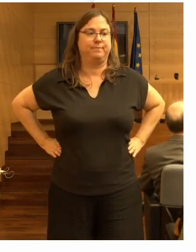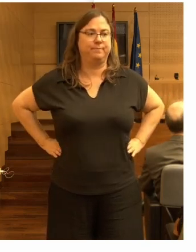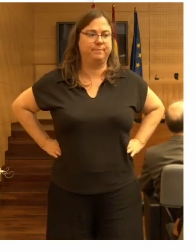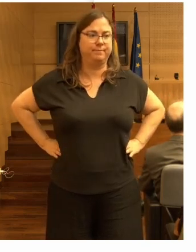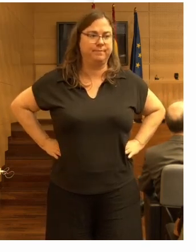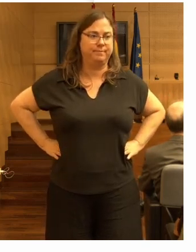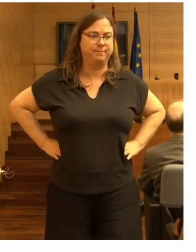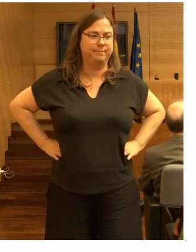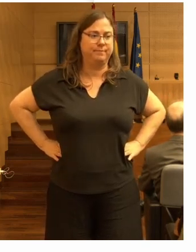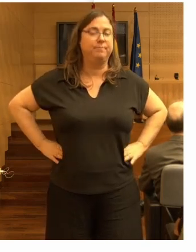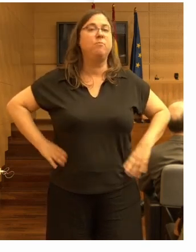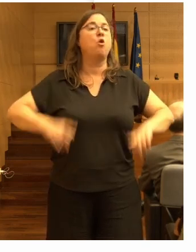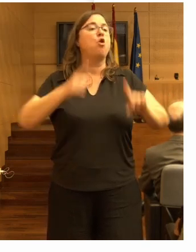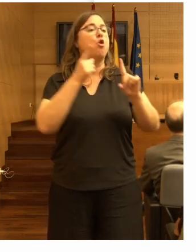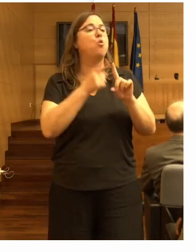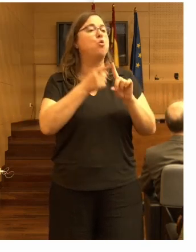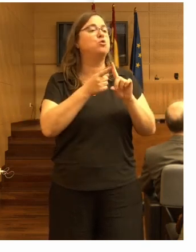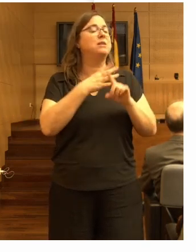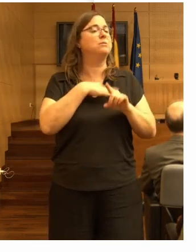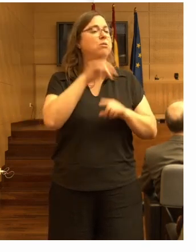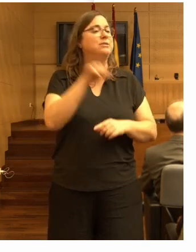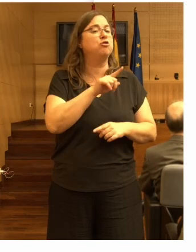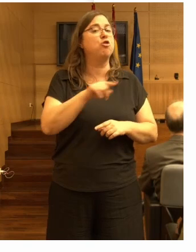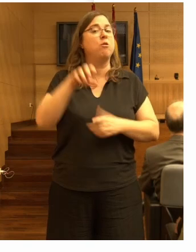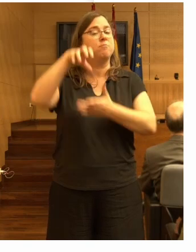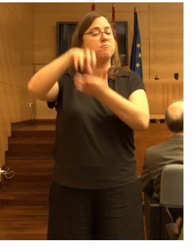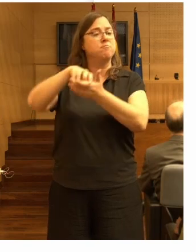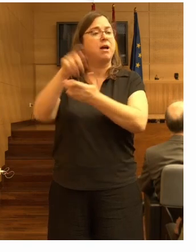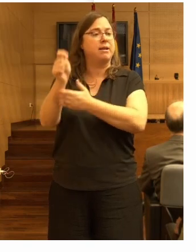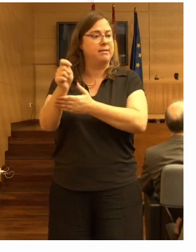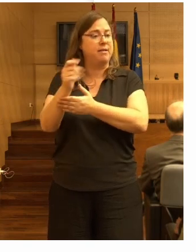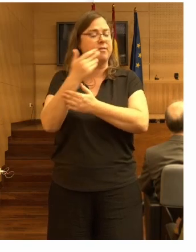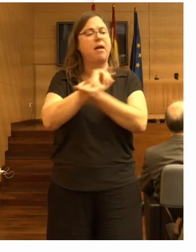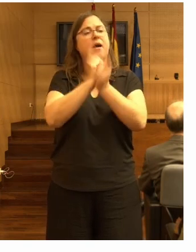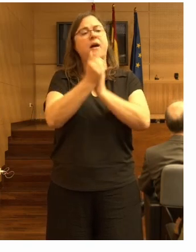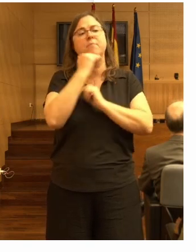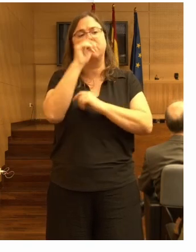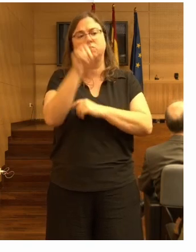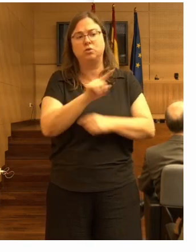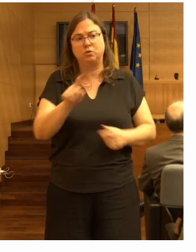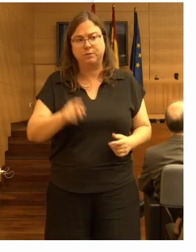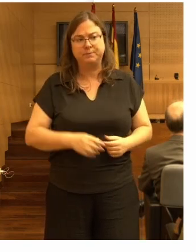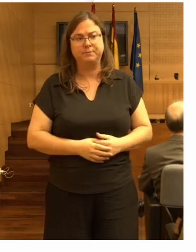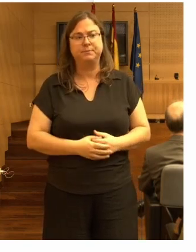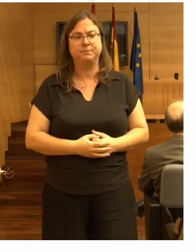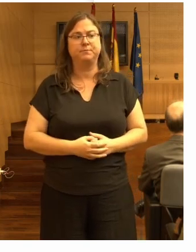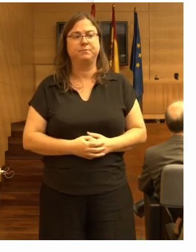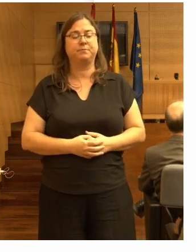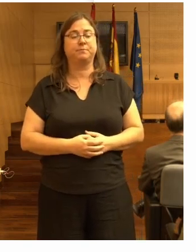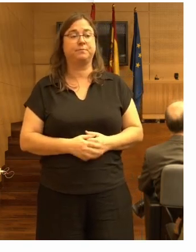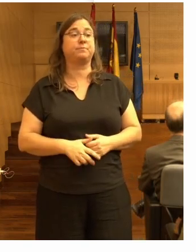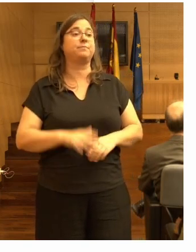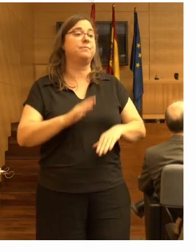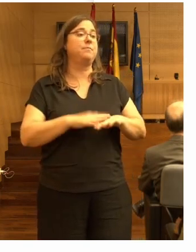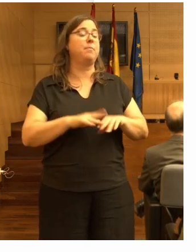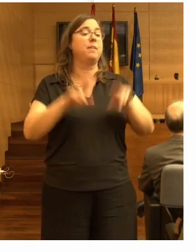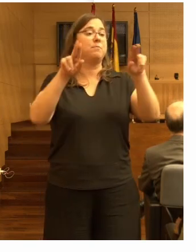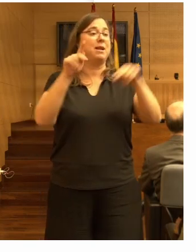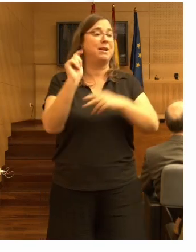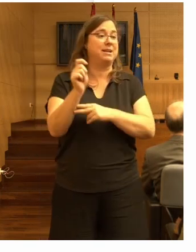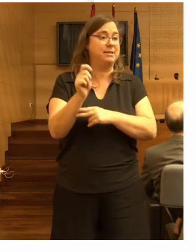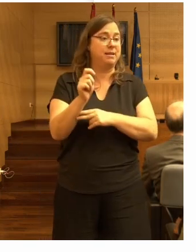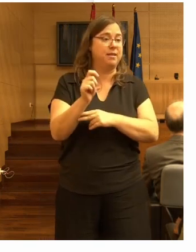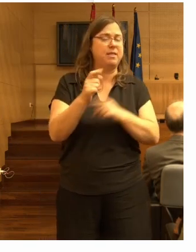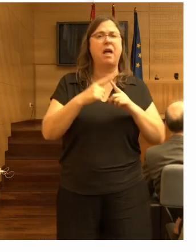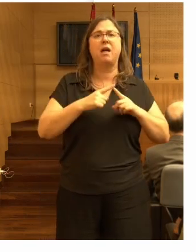en las residencias y si cambia algo en las residencias y los residentes a